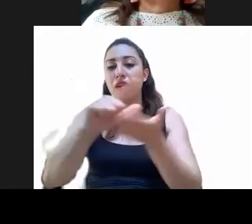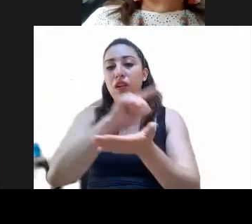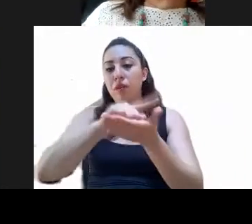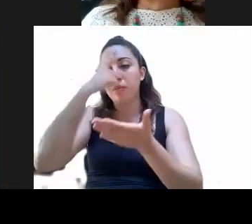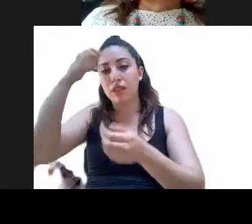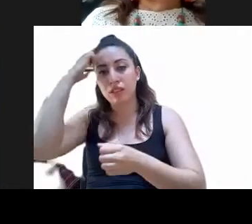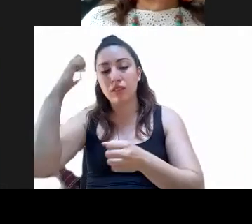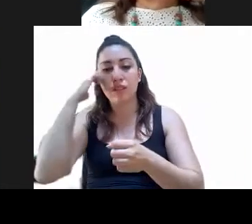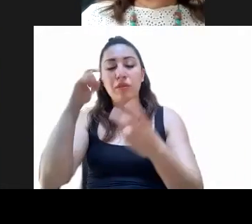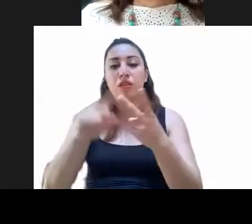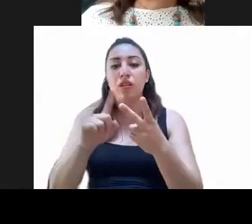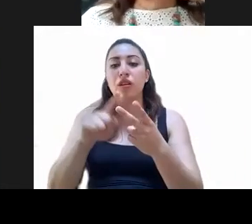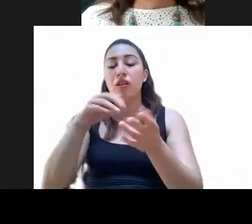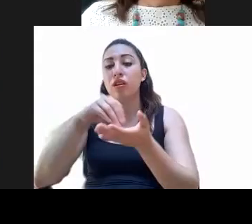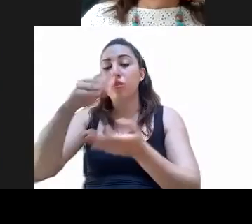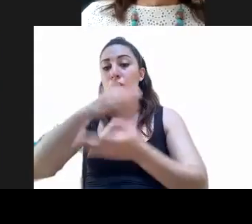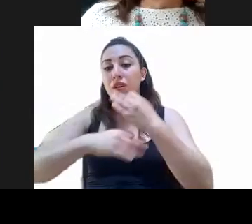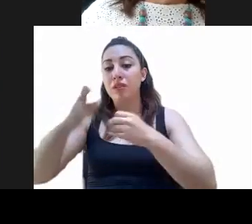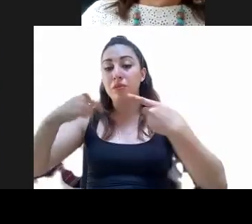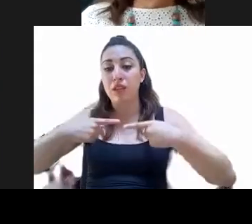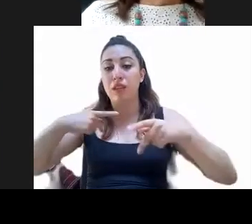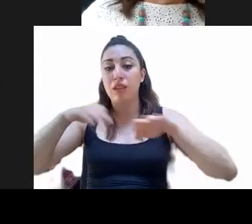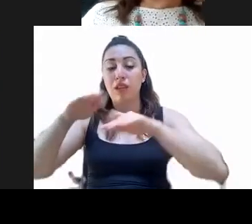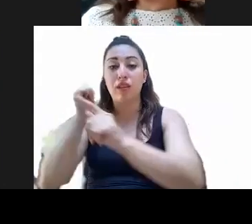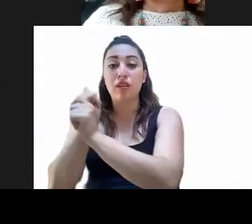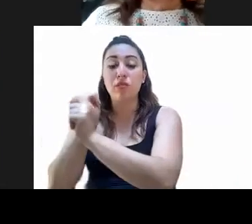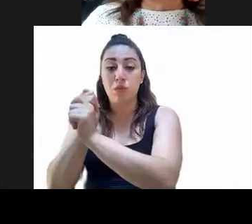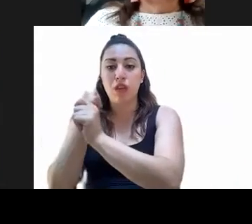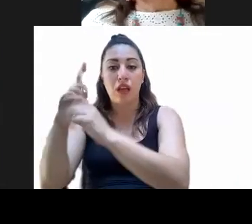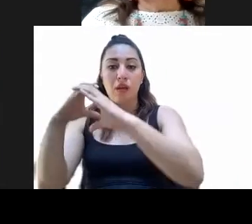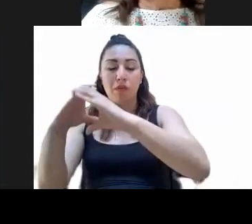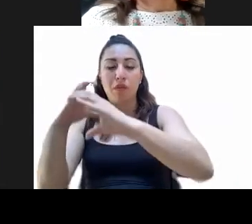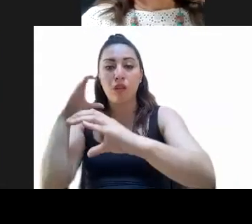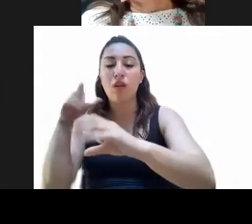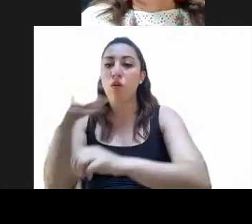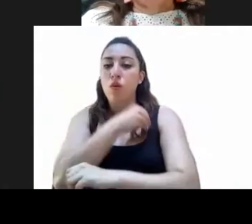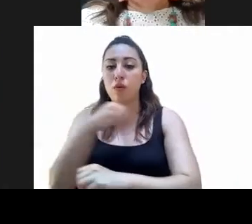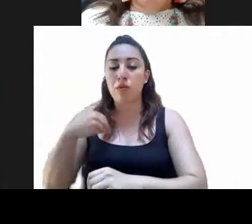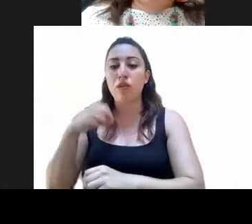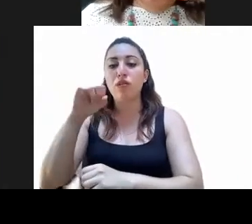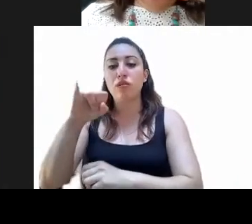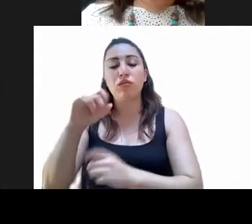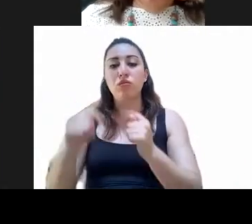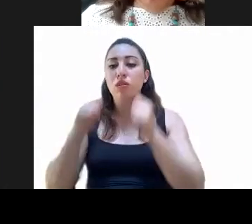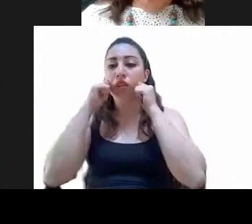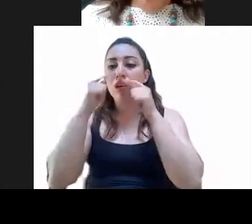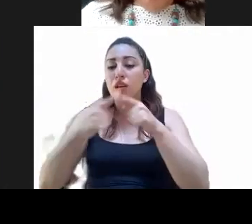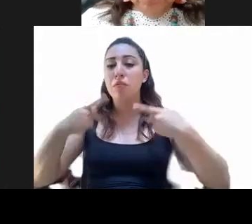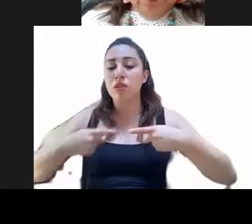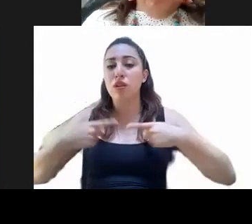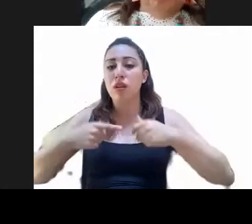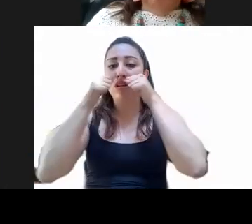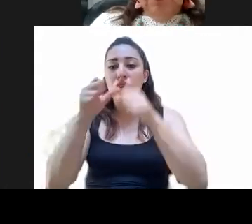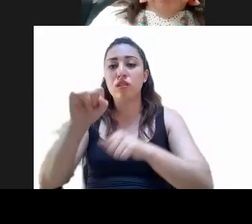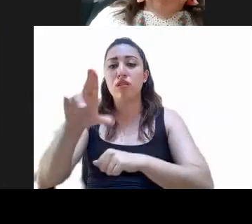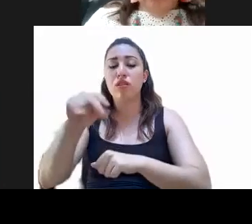Establecer que los prestadores de servicio público de transporte de pasajeros están obligados a otorgar el servicio a cualquier persona, evitando cualquier tipo de